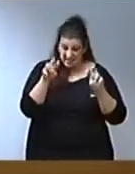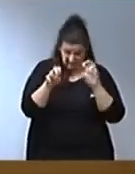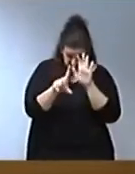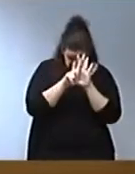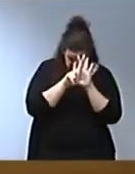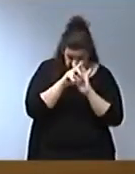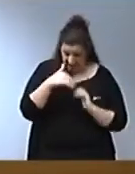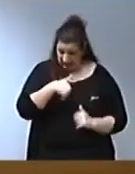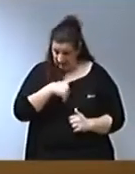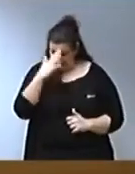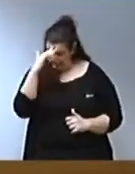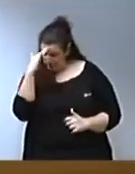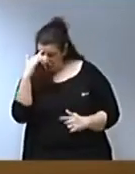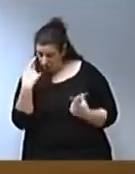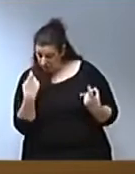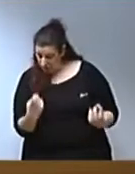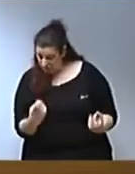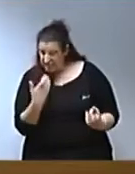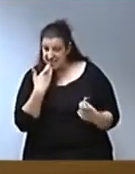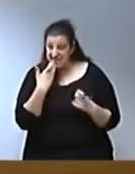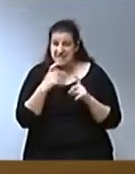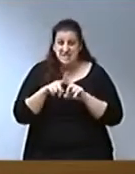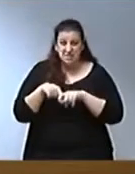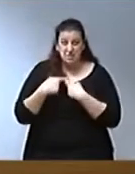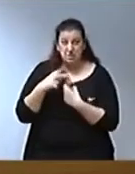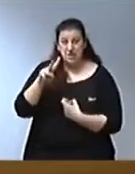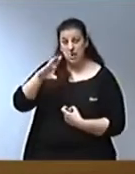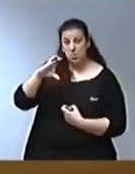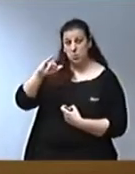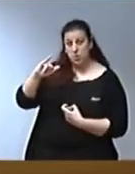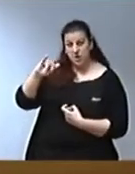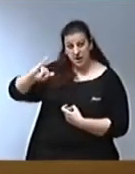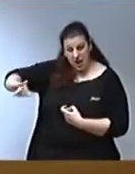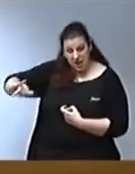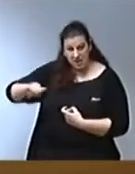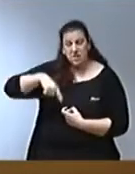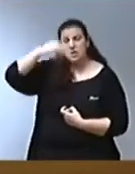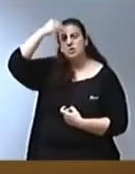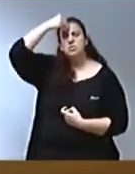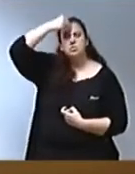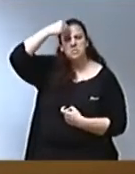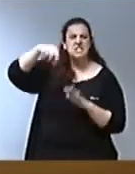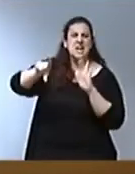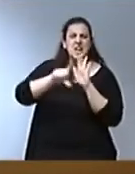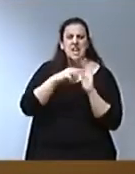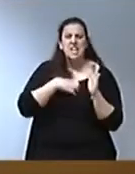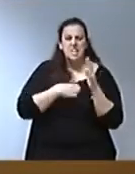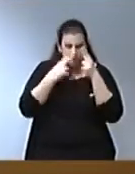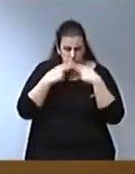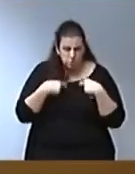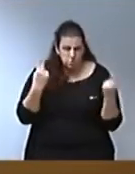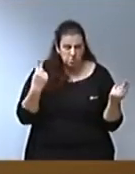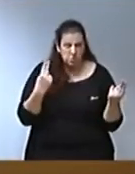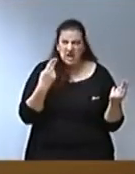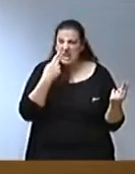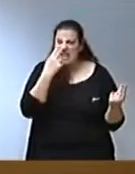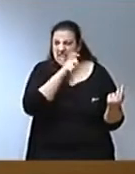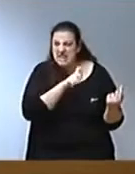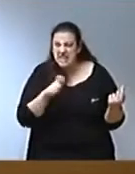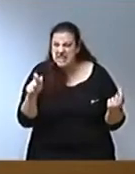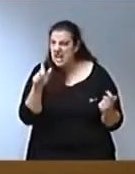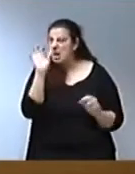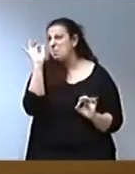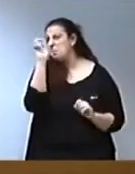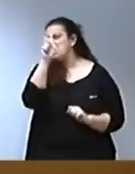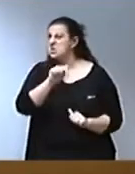género a quien tiene un familiar en la UCI? ¿Creen de verdad que le importa algo de esta ley de función pública a quien está en